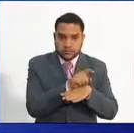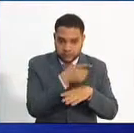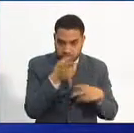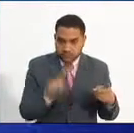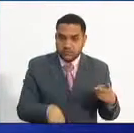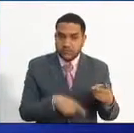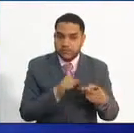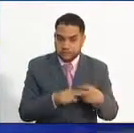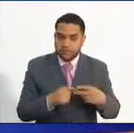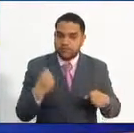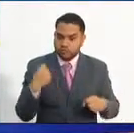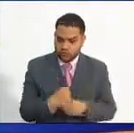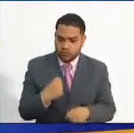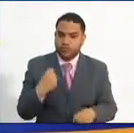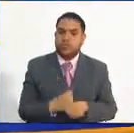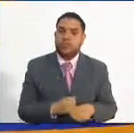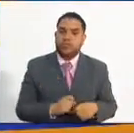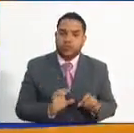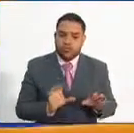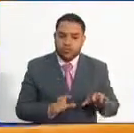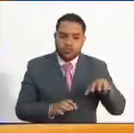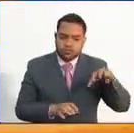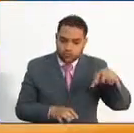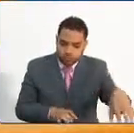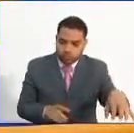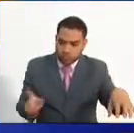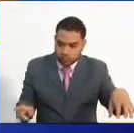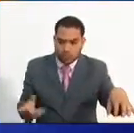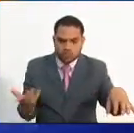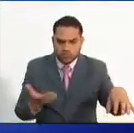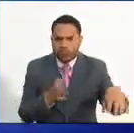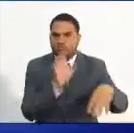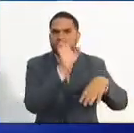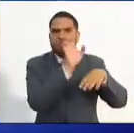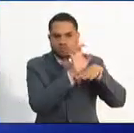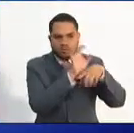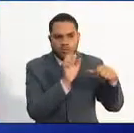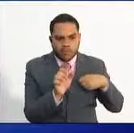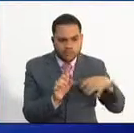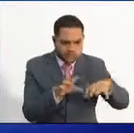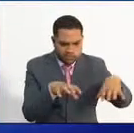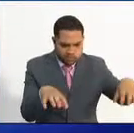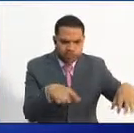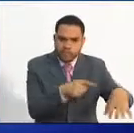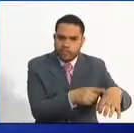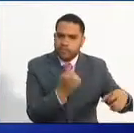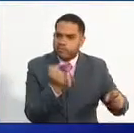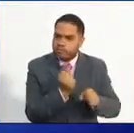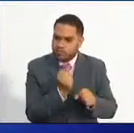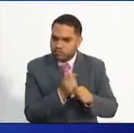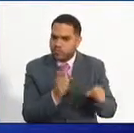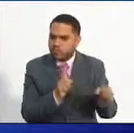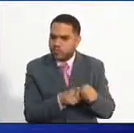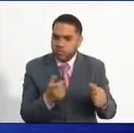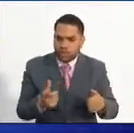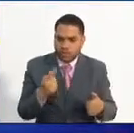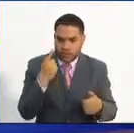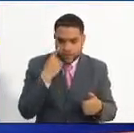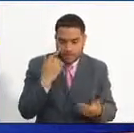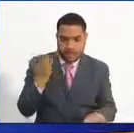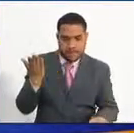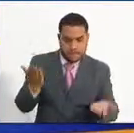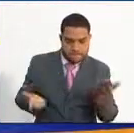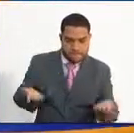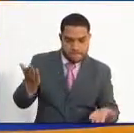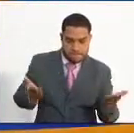empleo y de la dependencia donde está adscrito ese empleo, y luego de hacer ese análisis de los dos tipos de